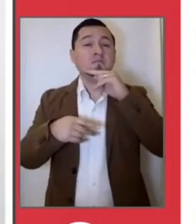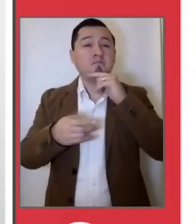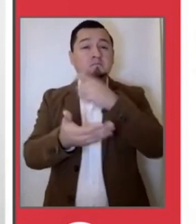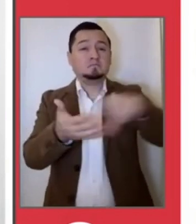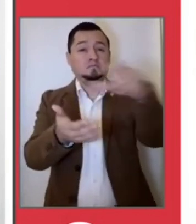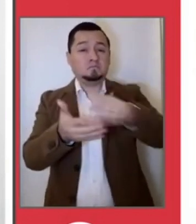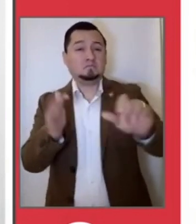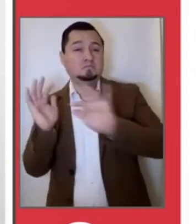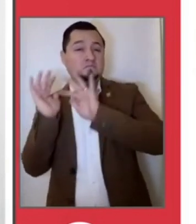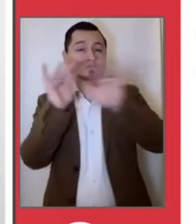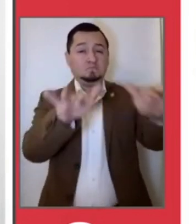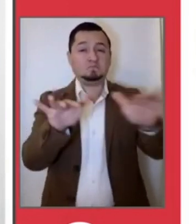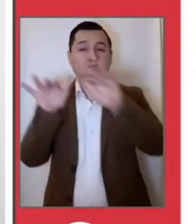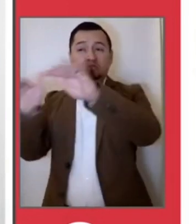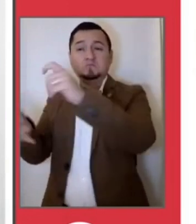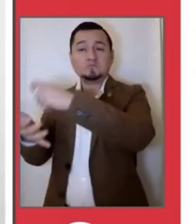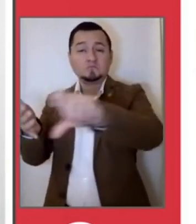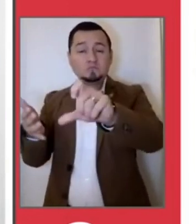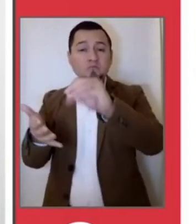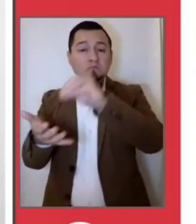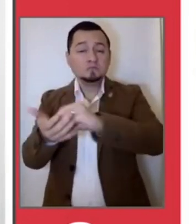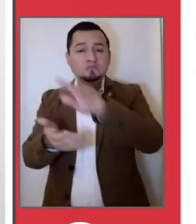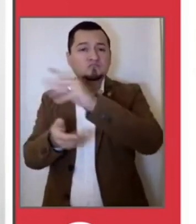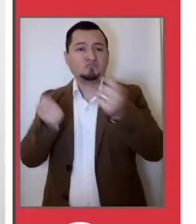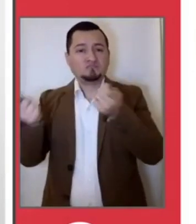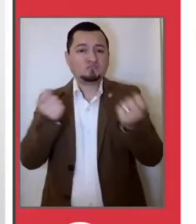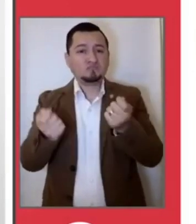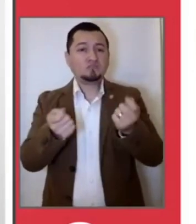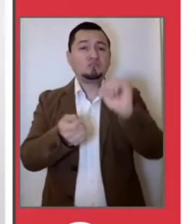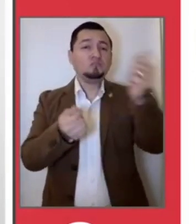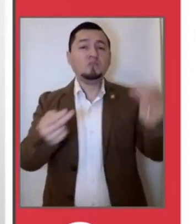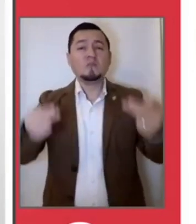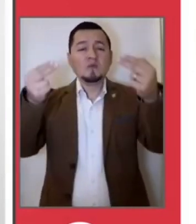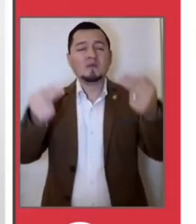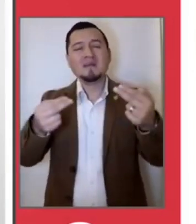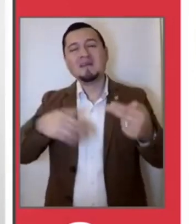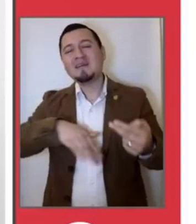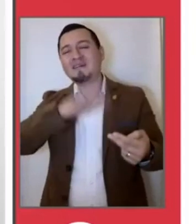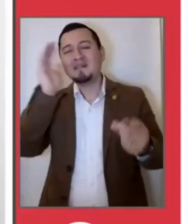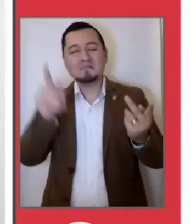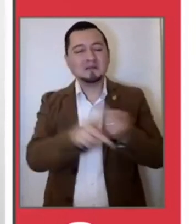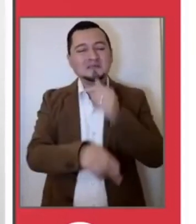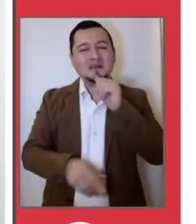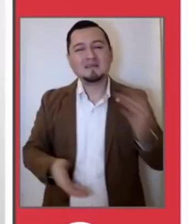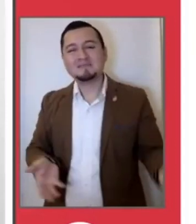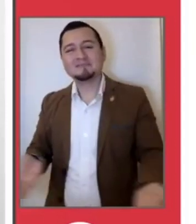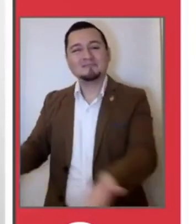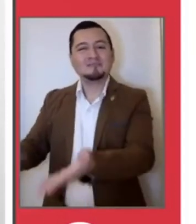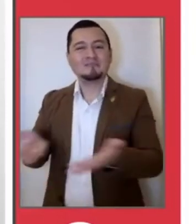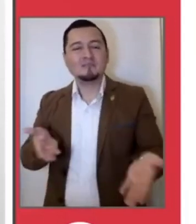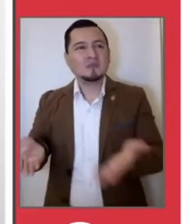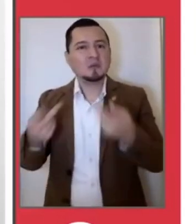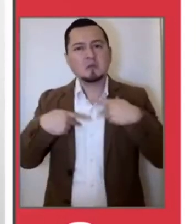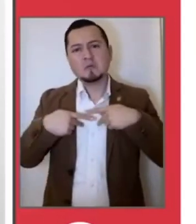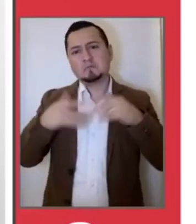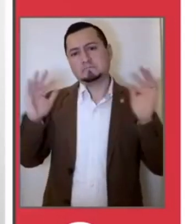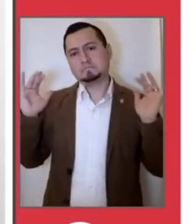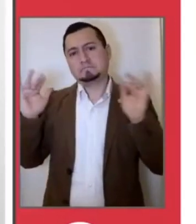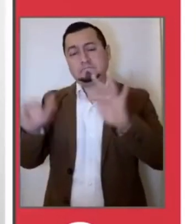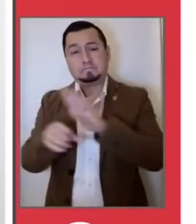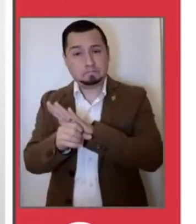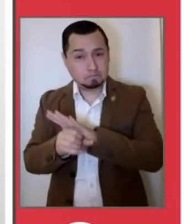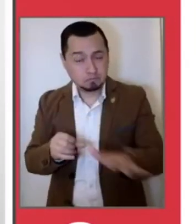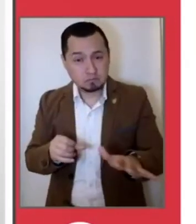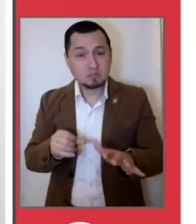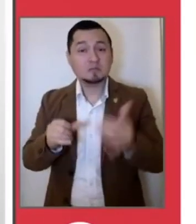decirlo también, con la falta de cumplimiento de protocolos de muchos de los negocios que estuvieron muy activos en esta época, la